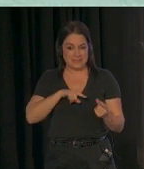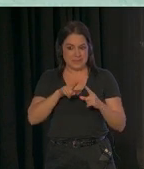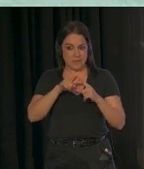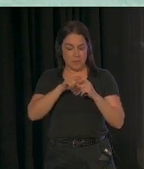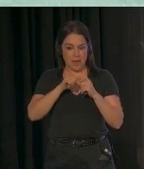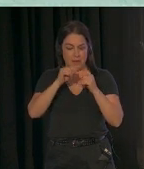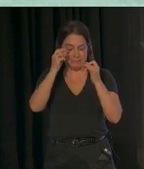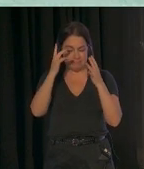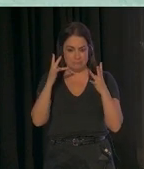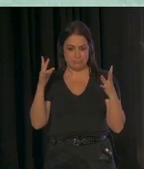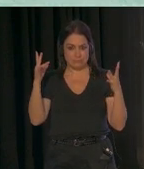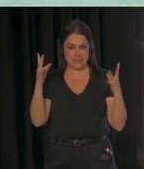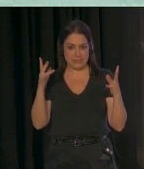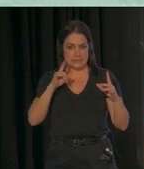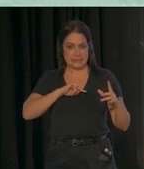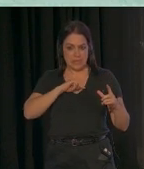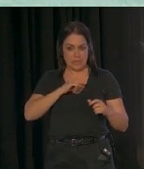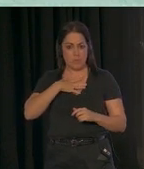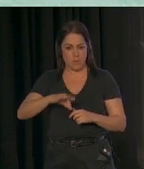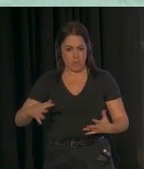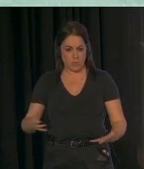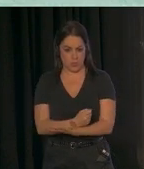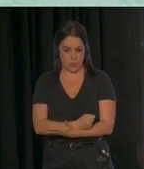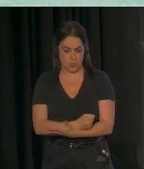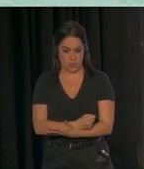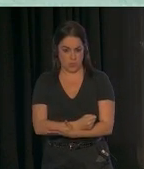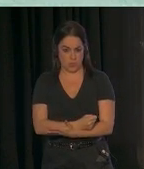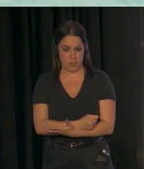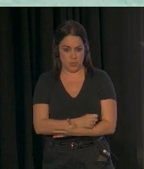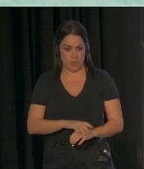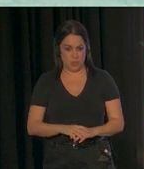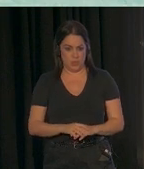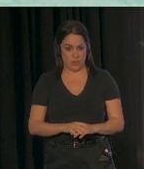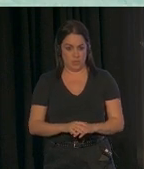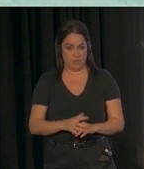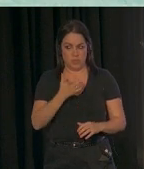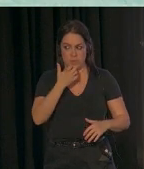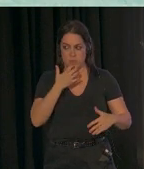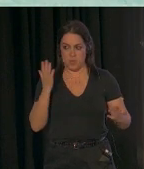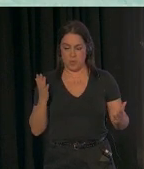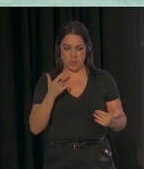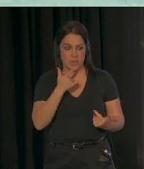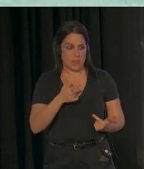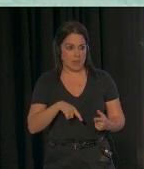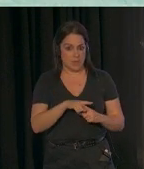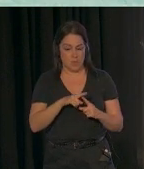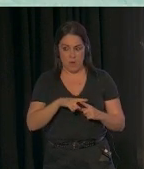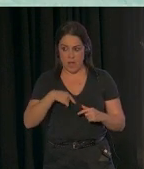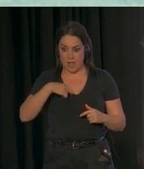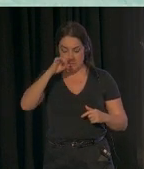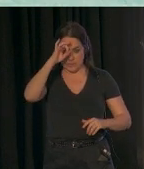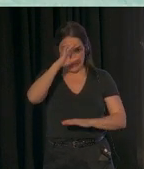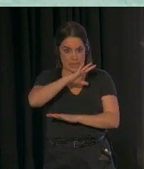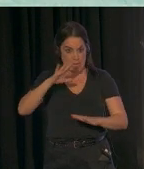tener la sensación de que pueden hacerlo todo. Y que, por ejemplo, dicen, es increíble verla,